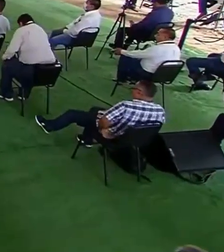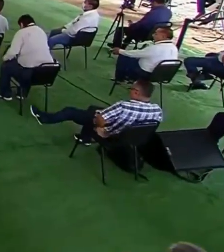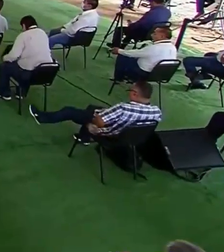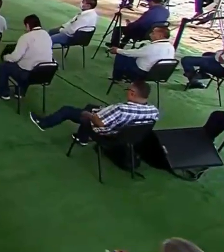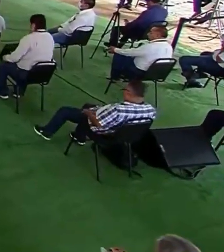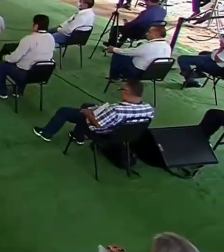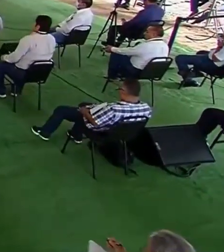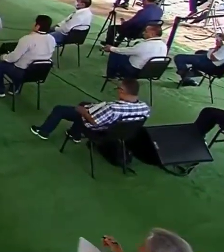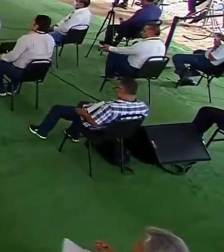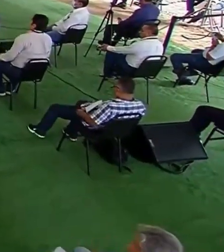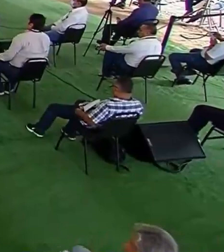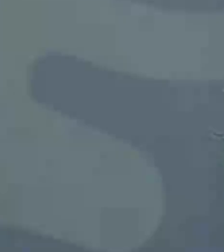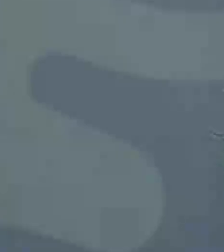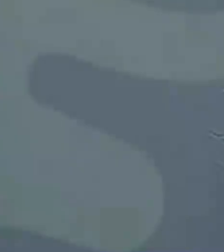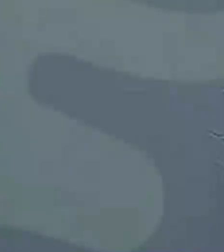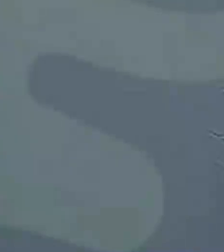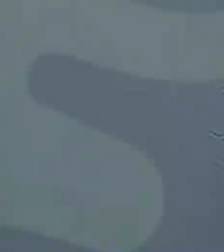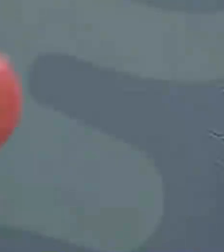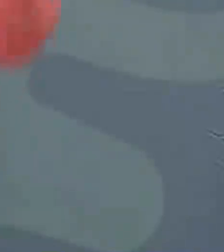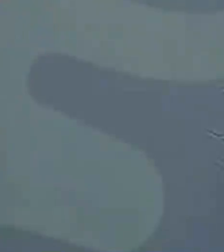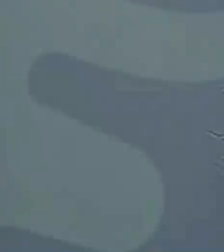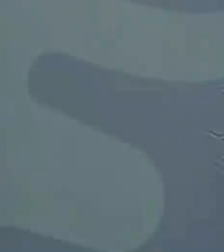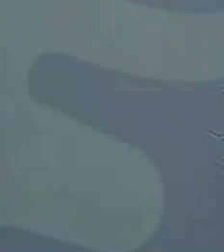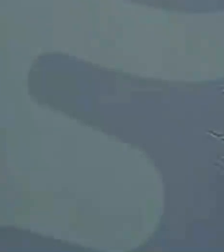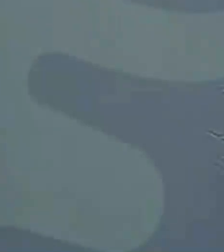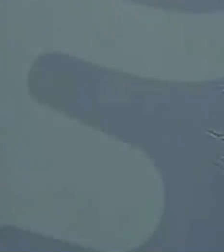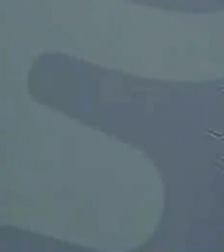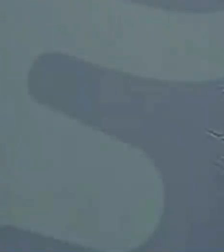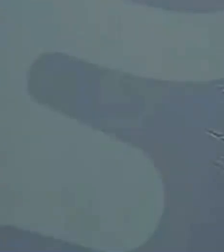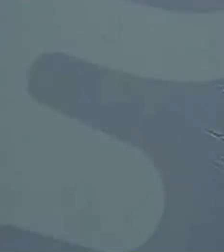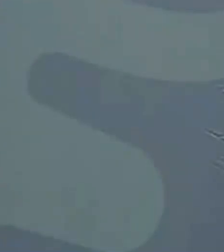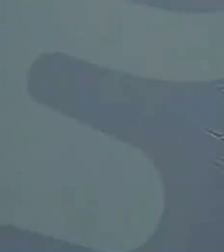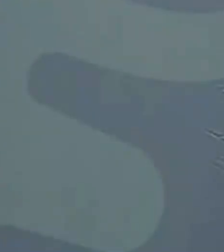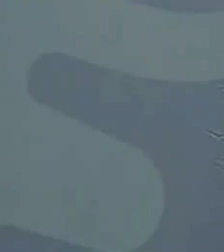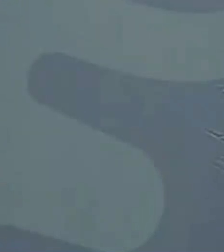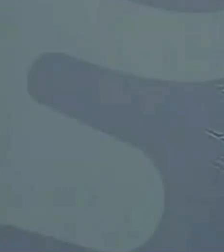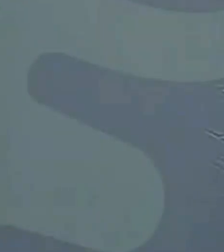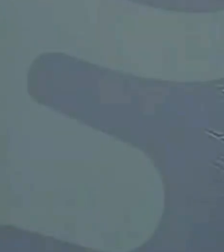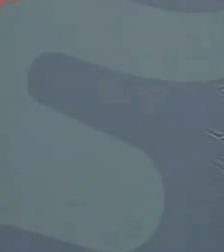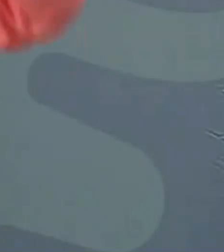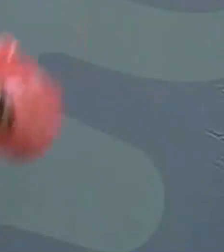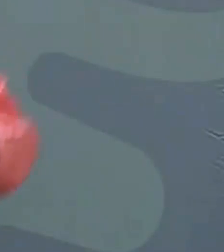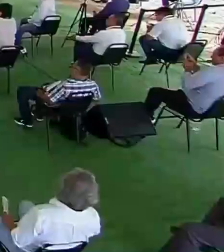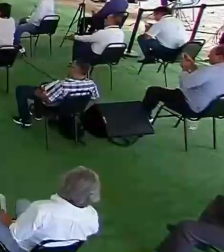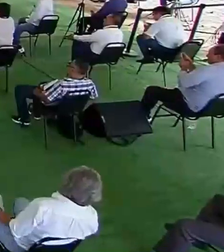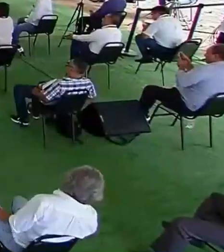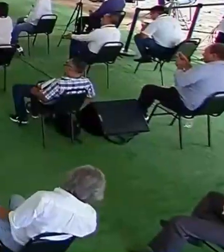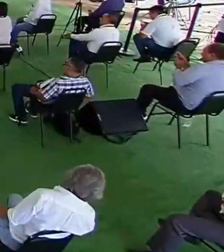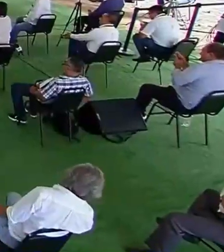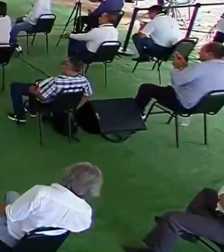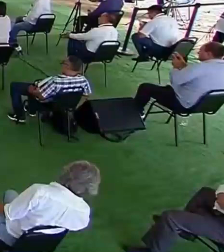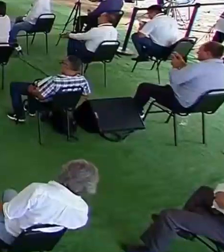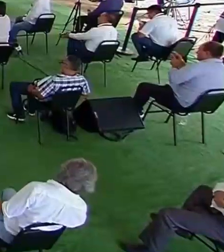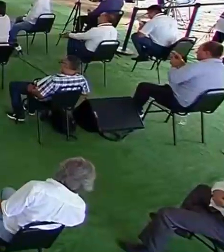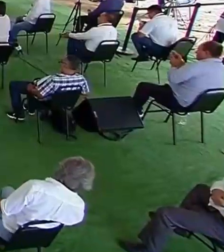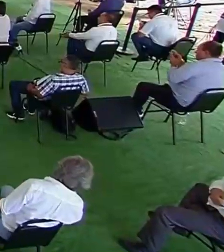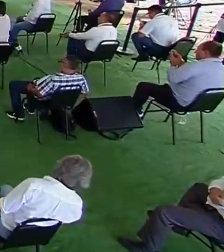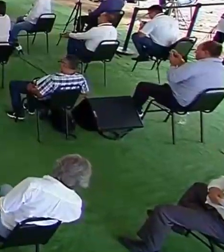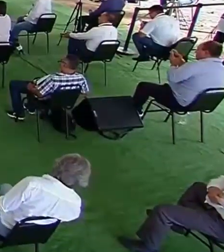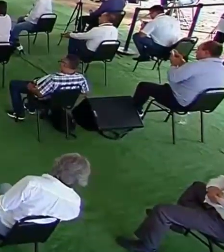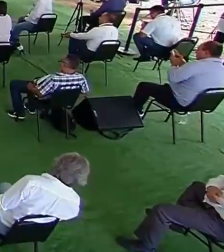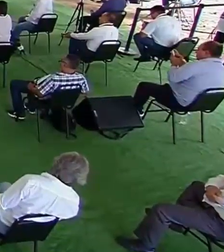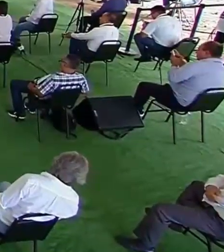de que forma parte de un texto